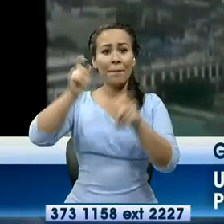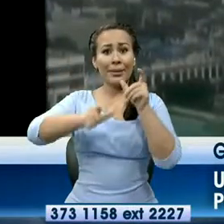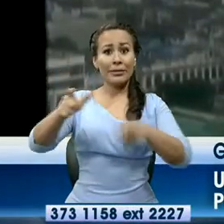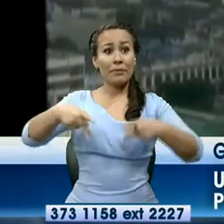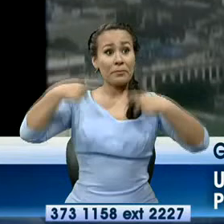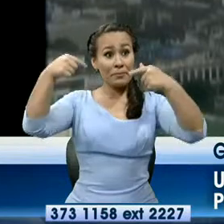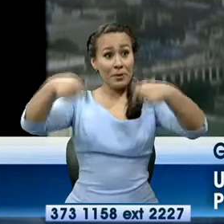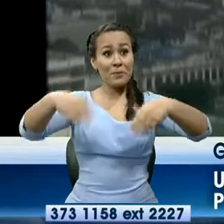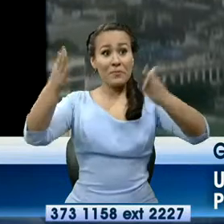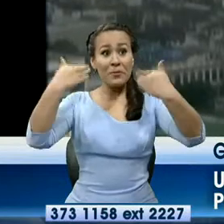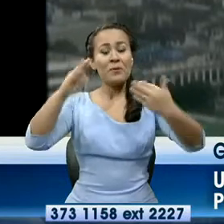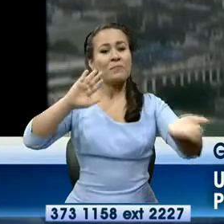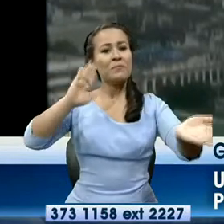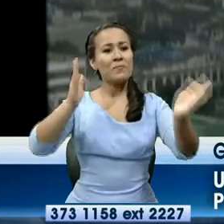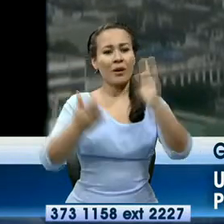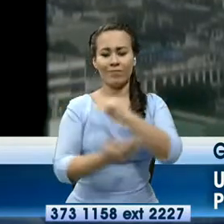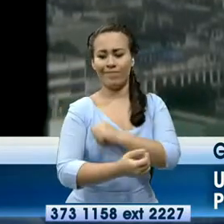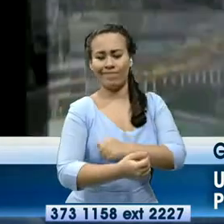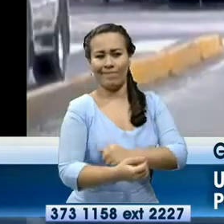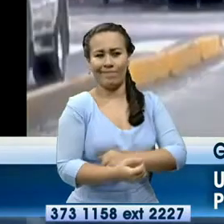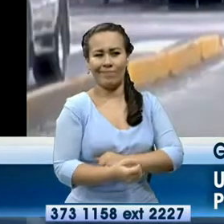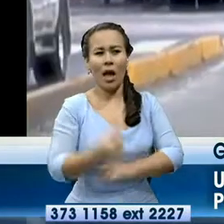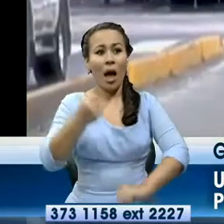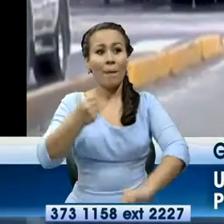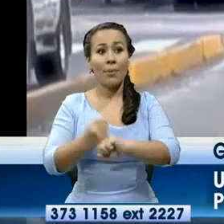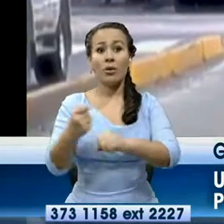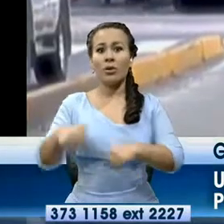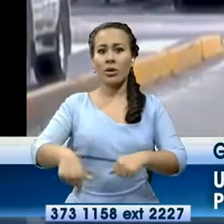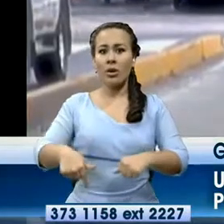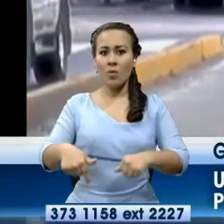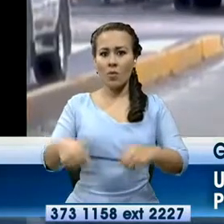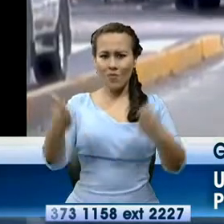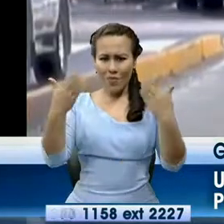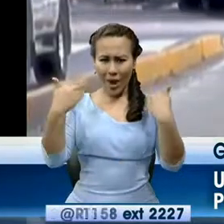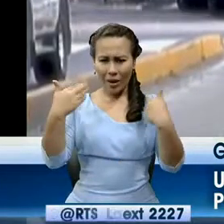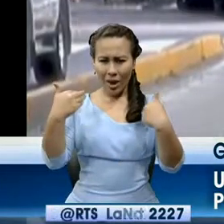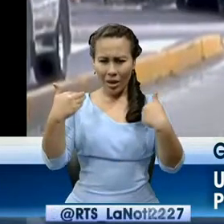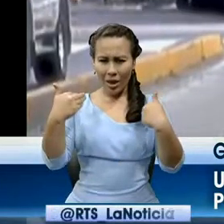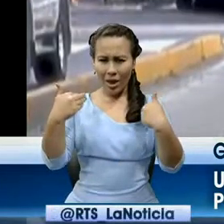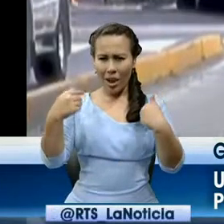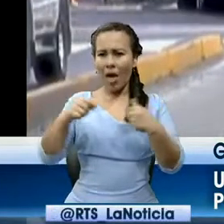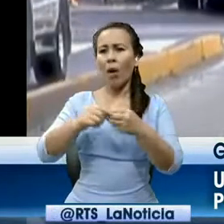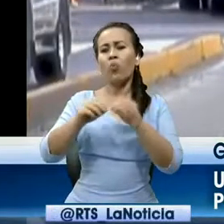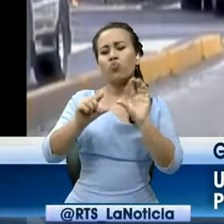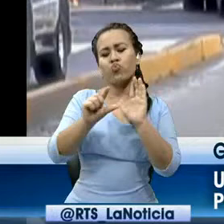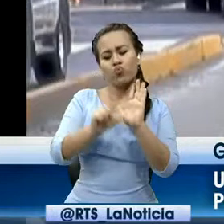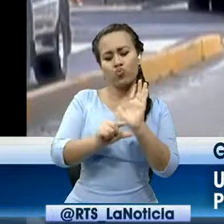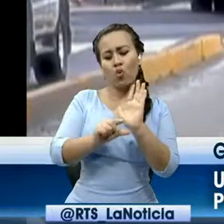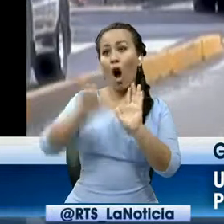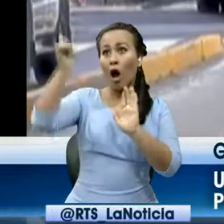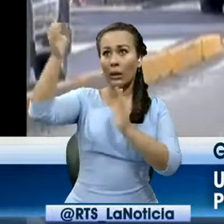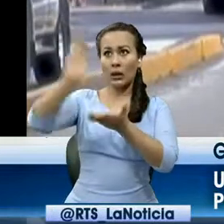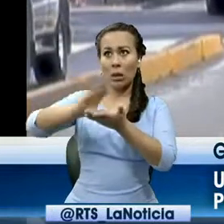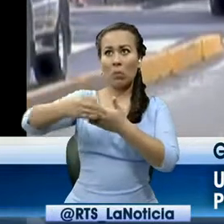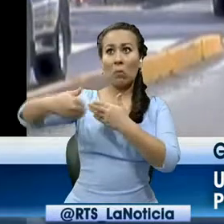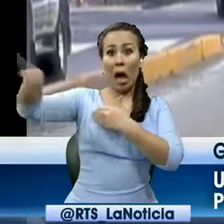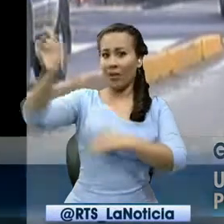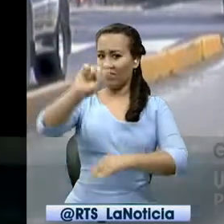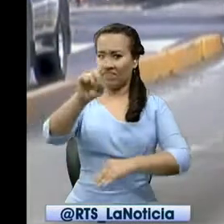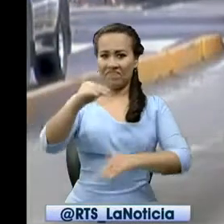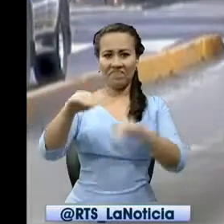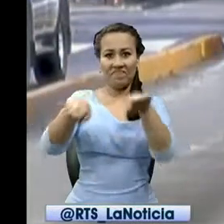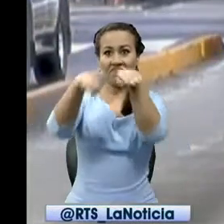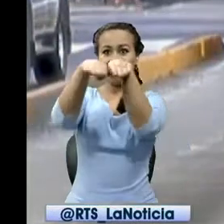modernidad, hombro a hombro... ...con grandes ciudades del primer mundo, pero sin olvidar sus raíces e identidad.